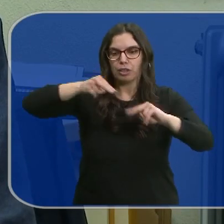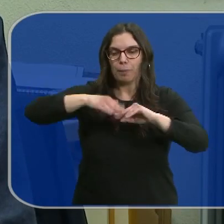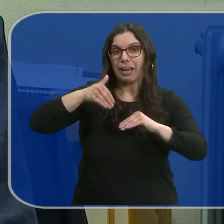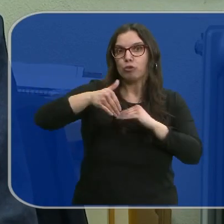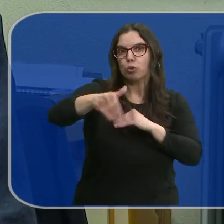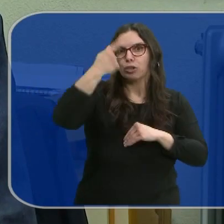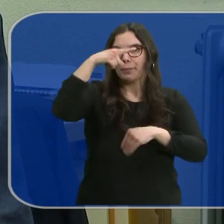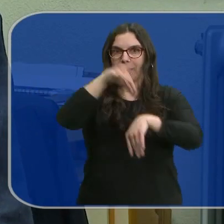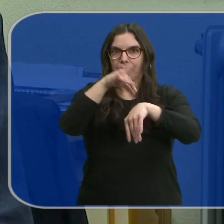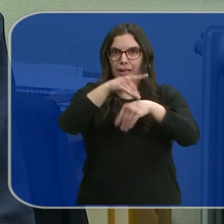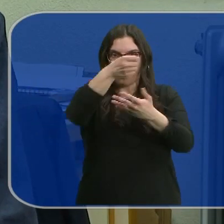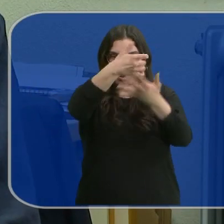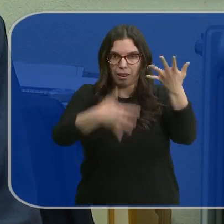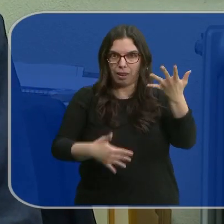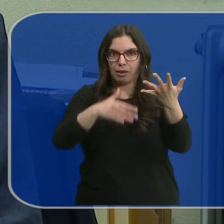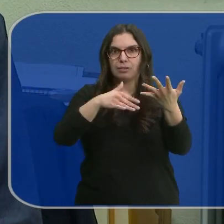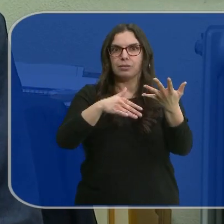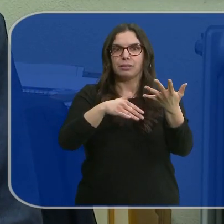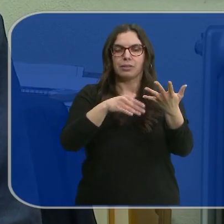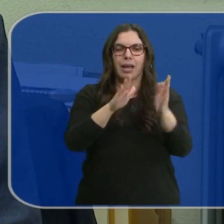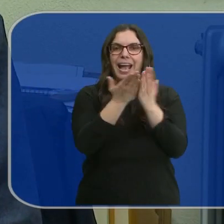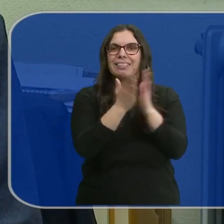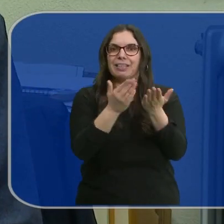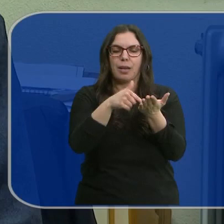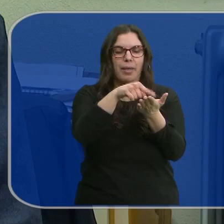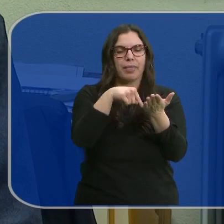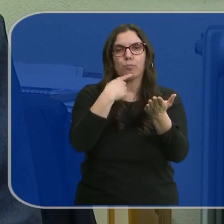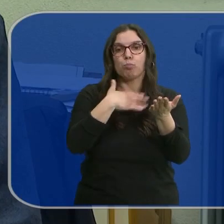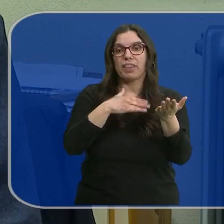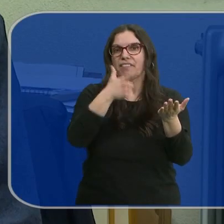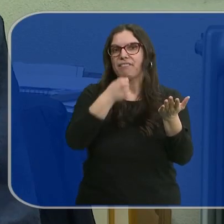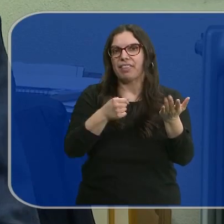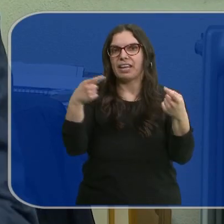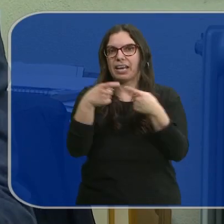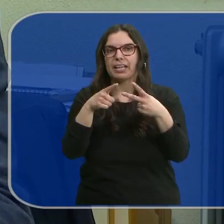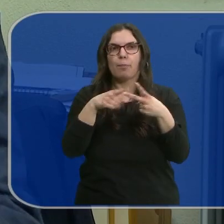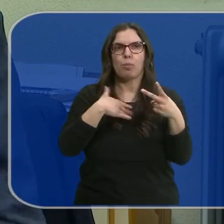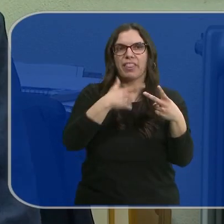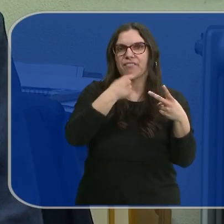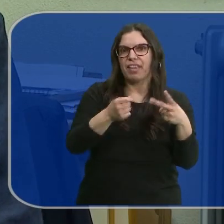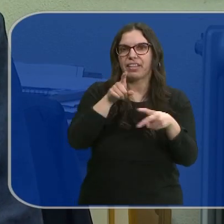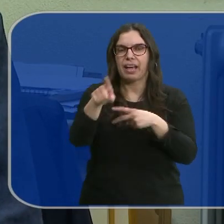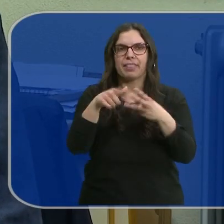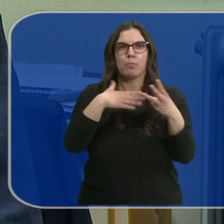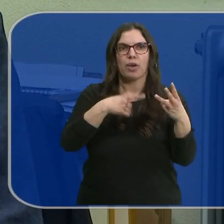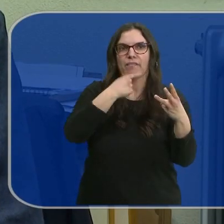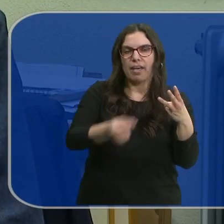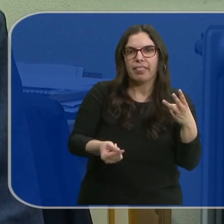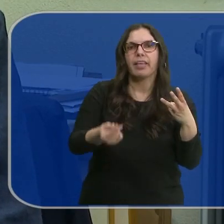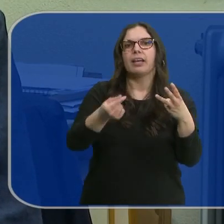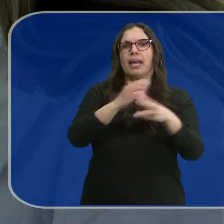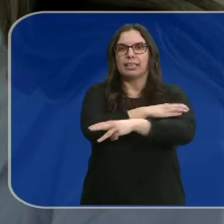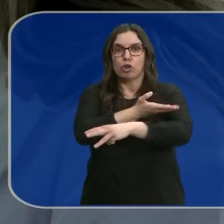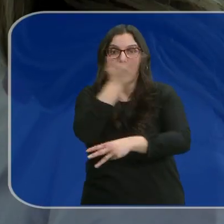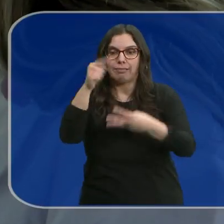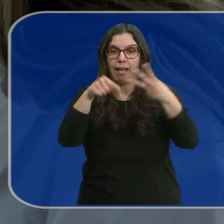enfermedades. Vamos a tener una cartilla genómica donde va a decir pues tú tienes predisposición a la alergia, tienes predisposición al cáncer, tú tienes predisposición a la